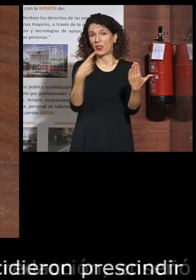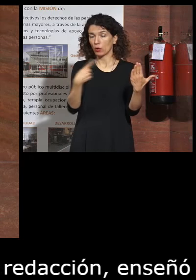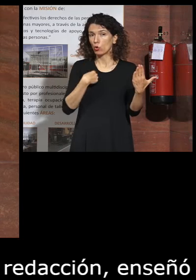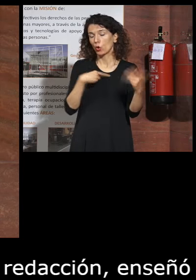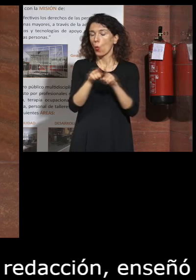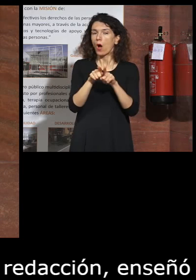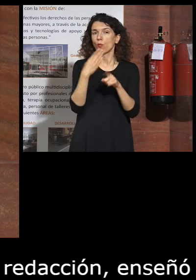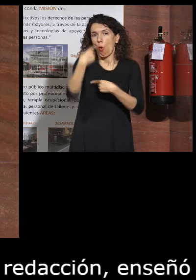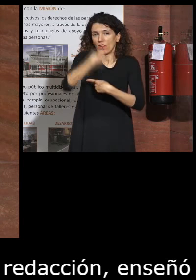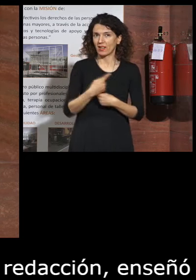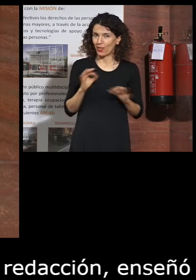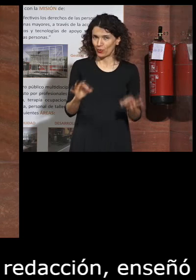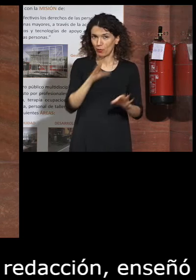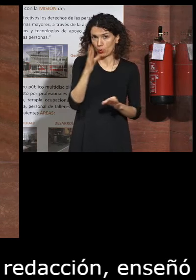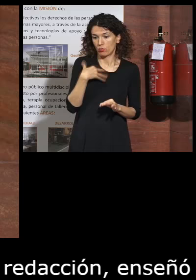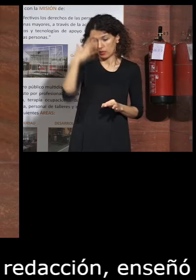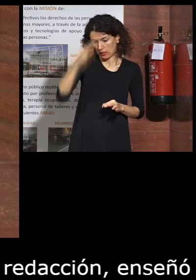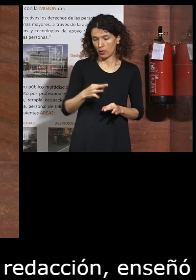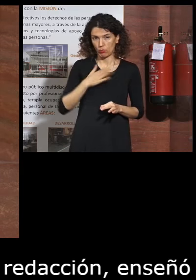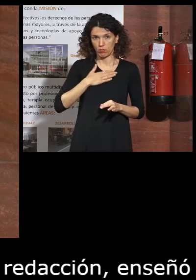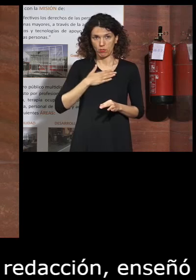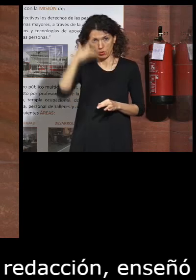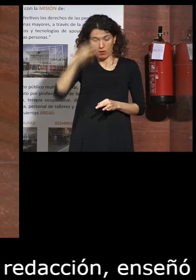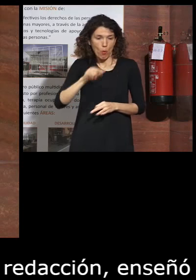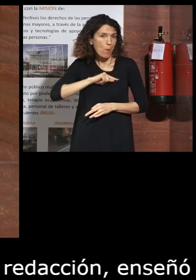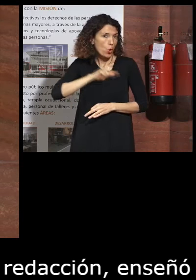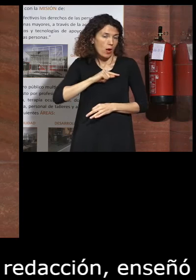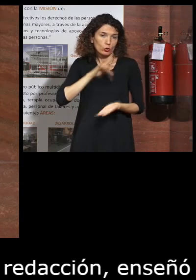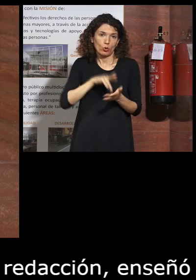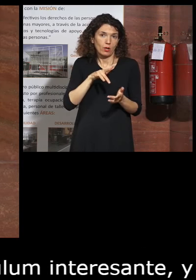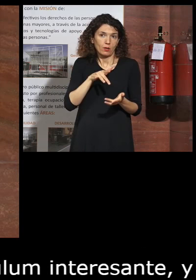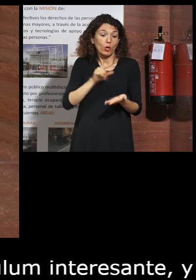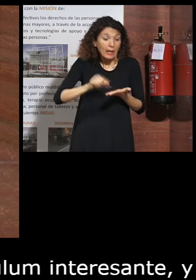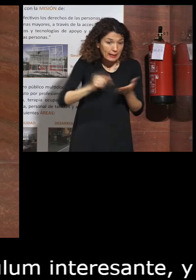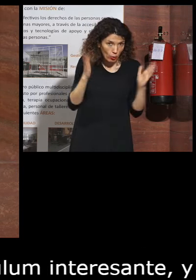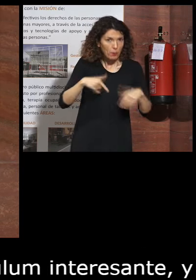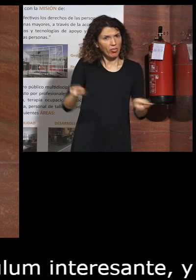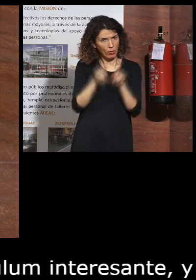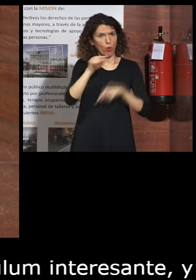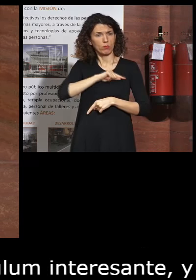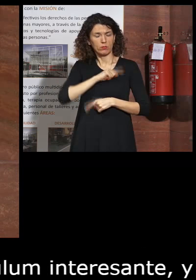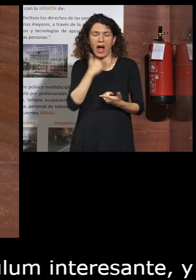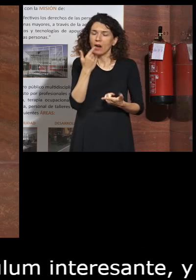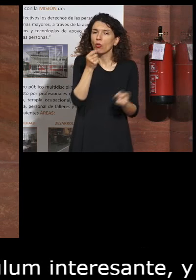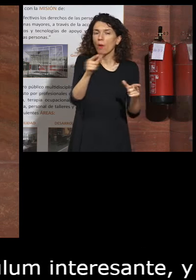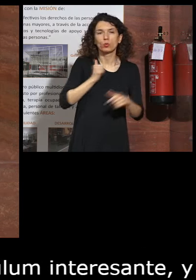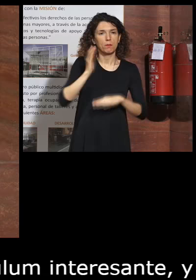veo la obligación porque así creo que es mi obligación moral aunque no esté escrita de darte una oportunidad